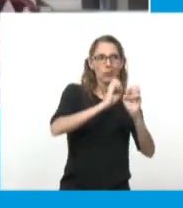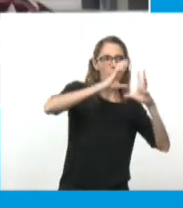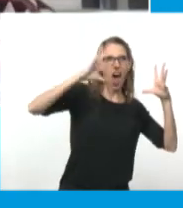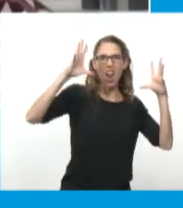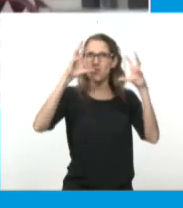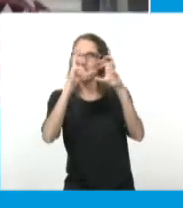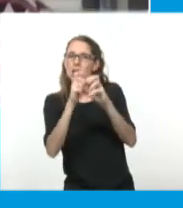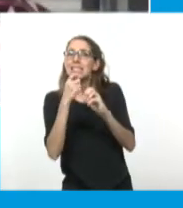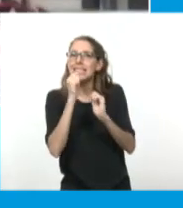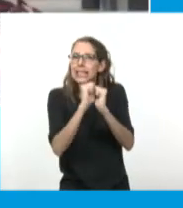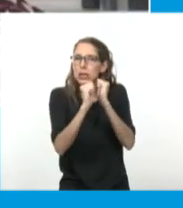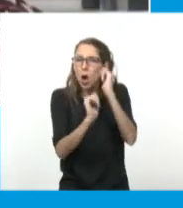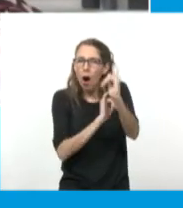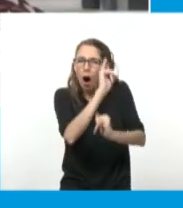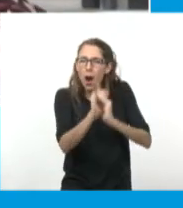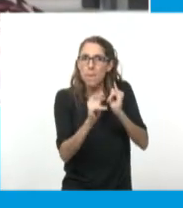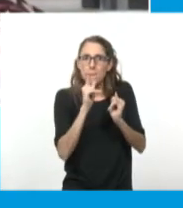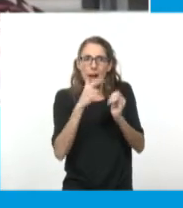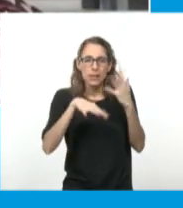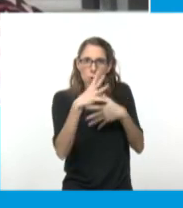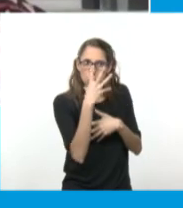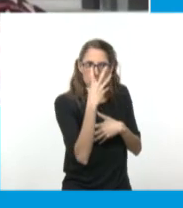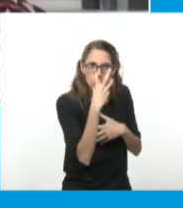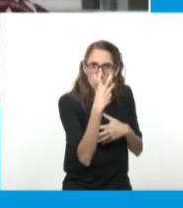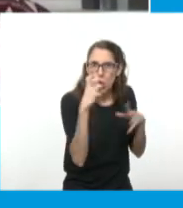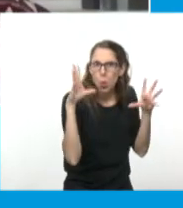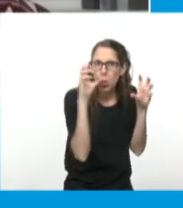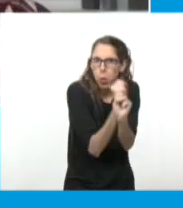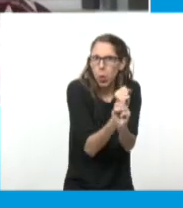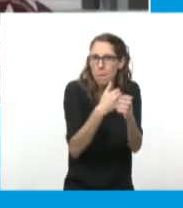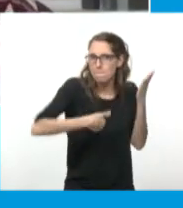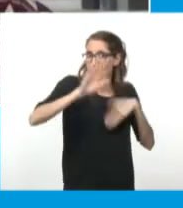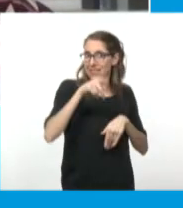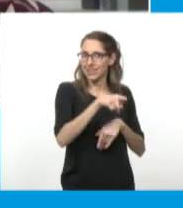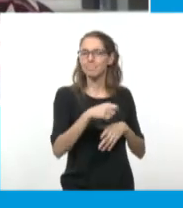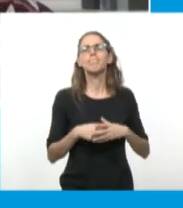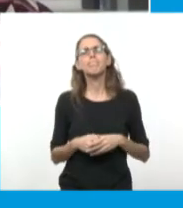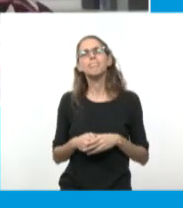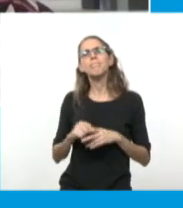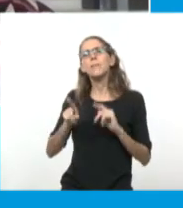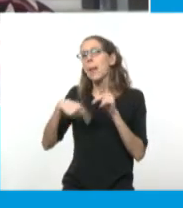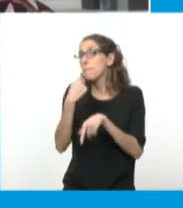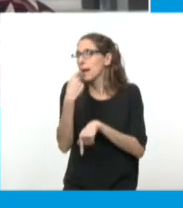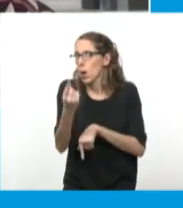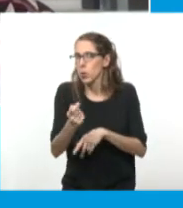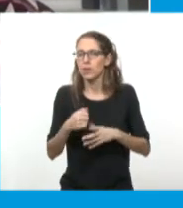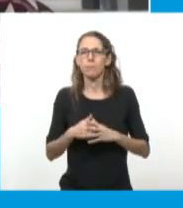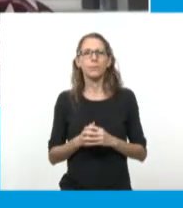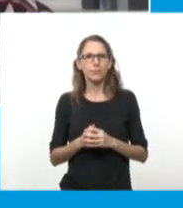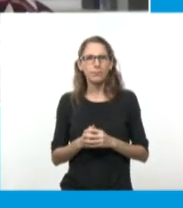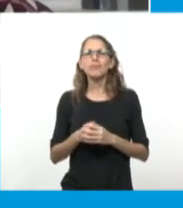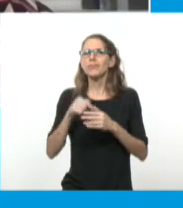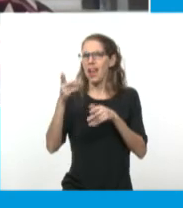Entonces, es como más grave. Claro. ¿Te hacer una pregunta? Delius, esto que decías, esta relación entre el claro